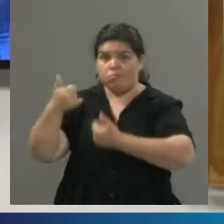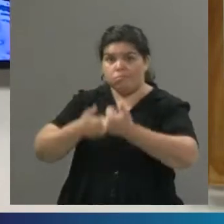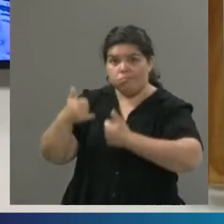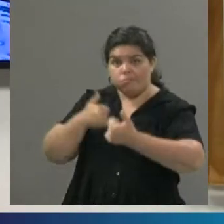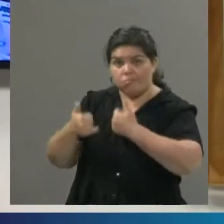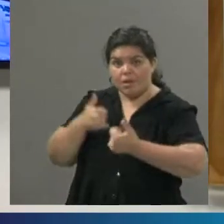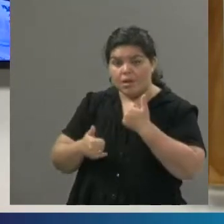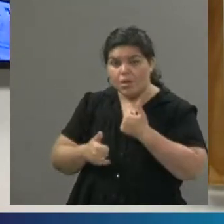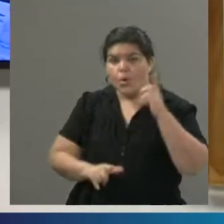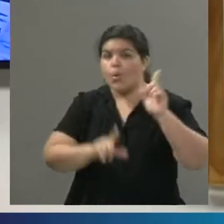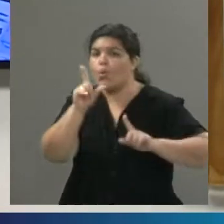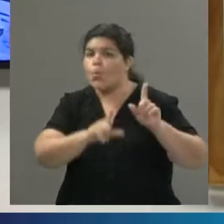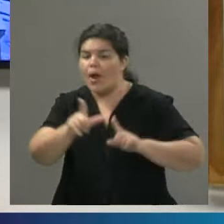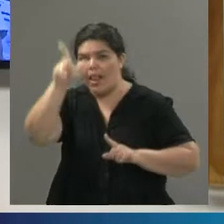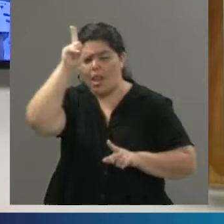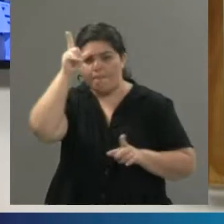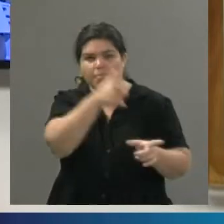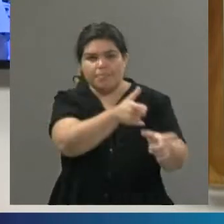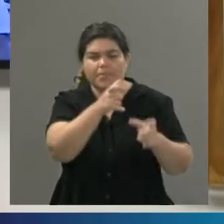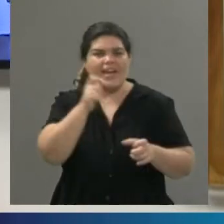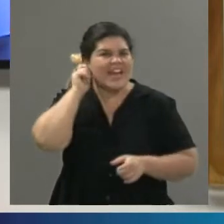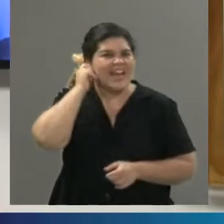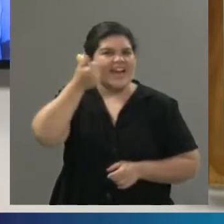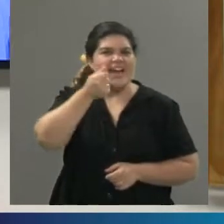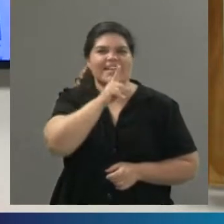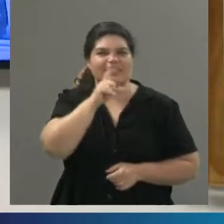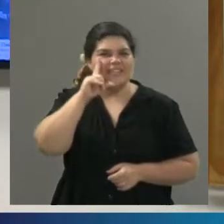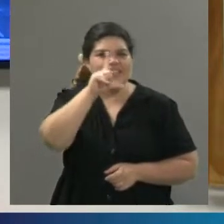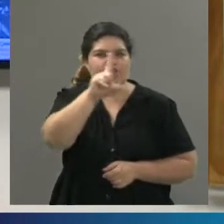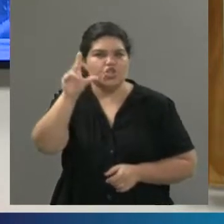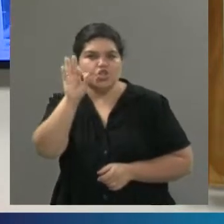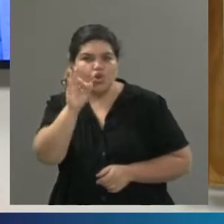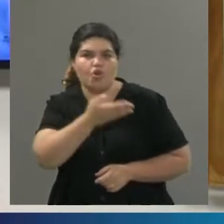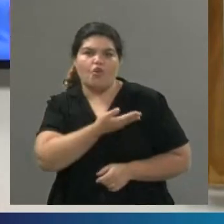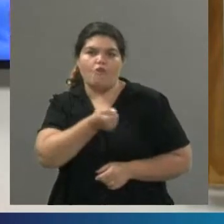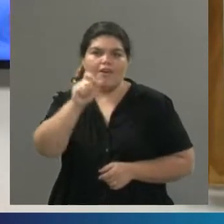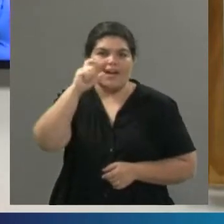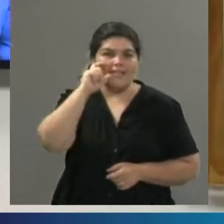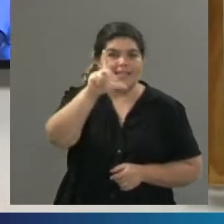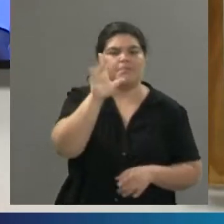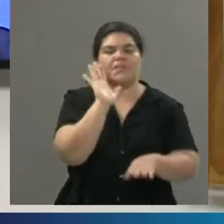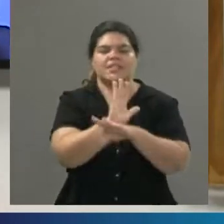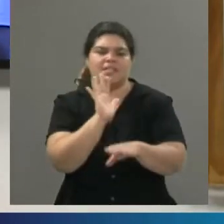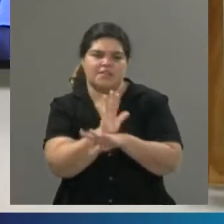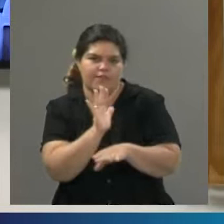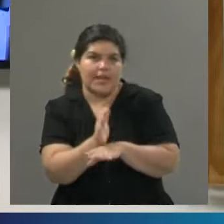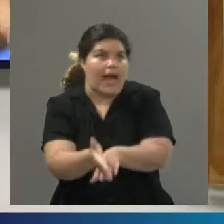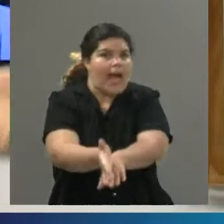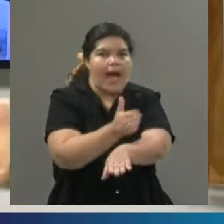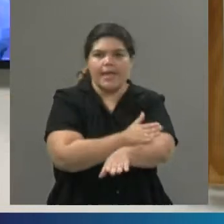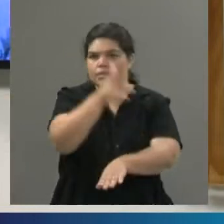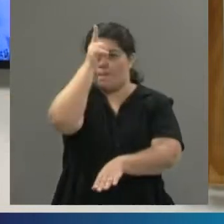de gatillo fácil, vamos a decir este término, gatillo fácil cuando la policía, sin mediar todos los procedimientos